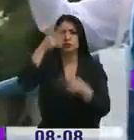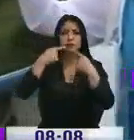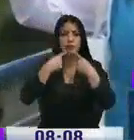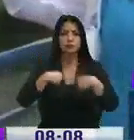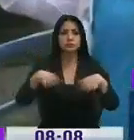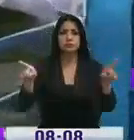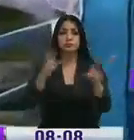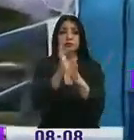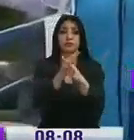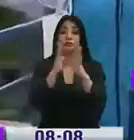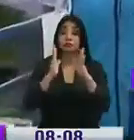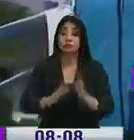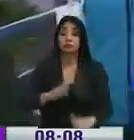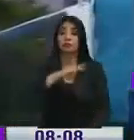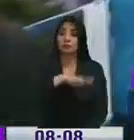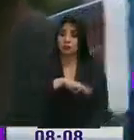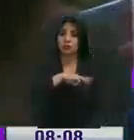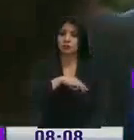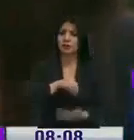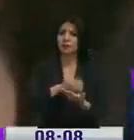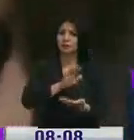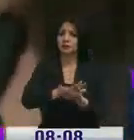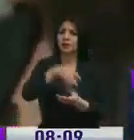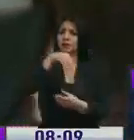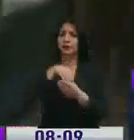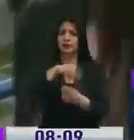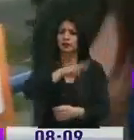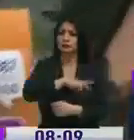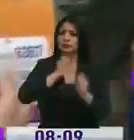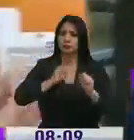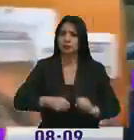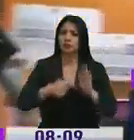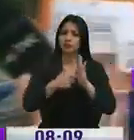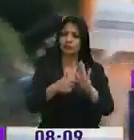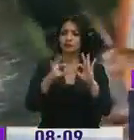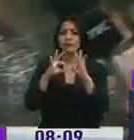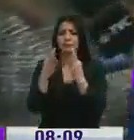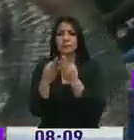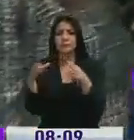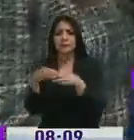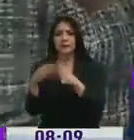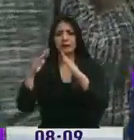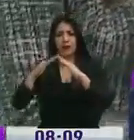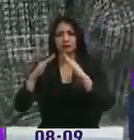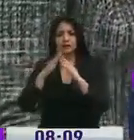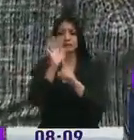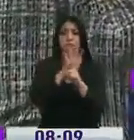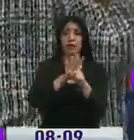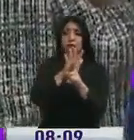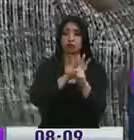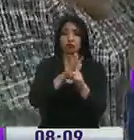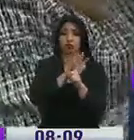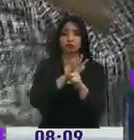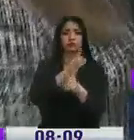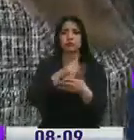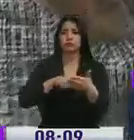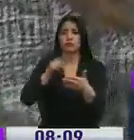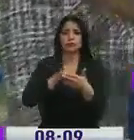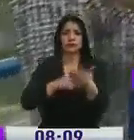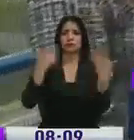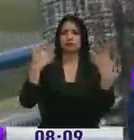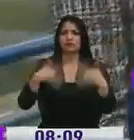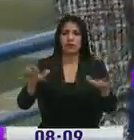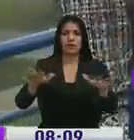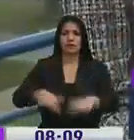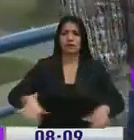funcionarios lo apliquen puertas adentro de sus hogares, que conozcan que el acoso y la violencia no va a ser permitido en ninguna